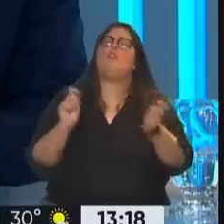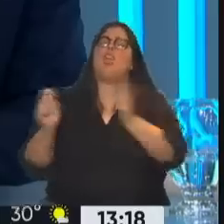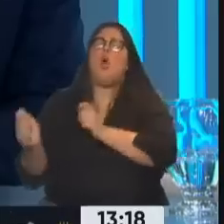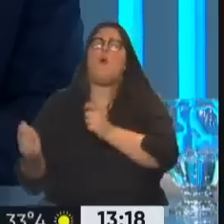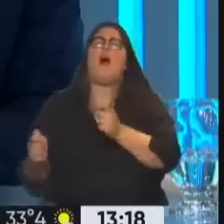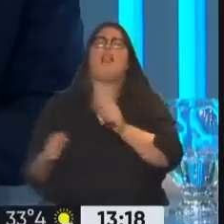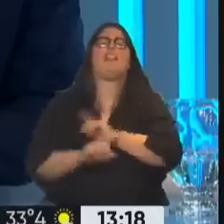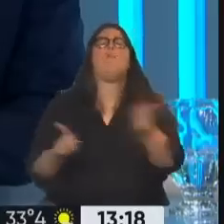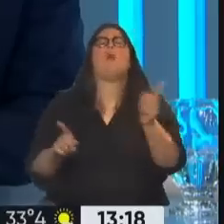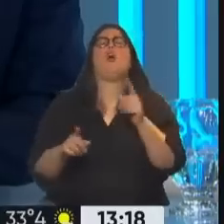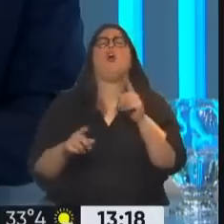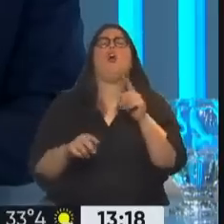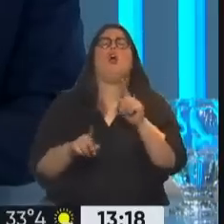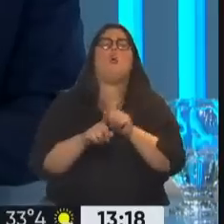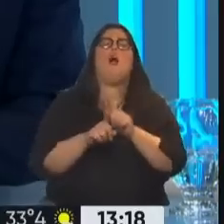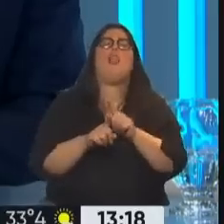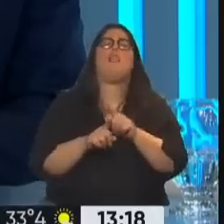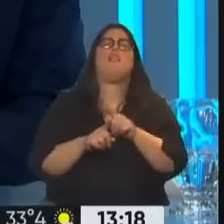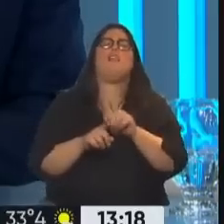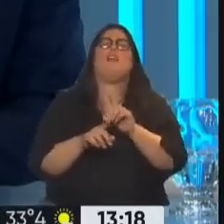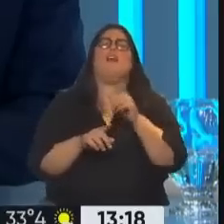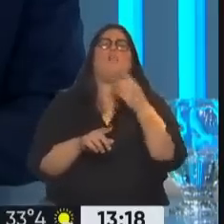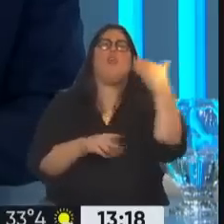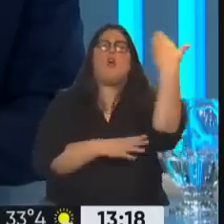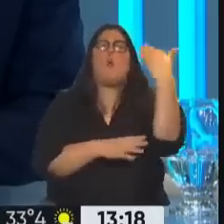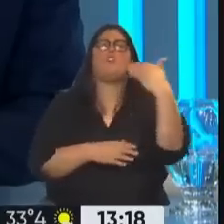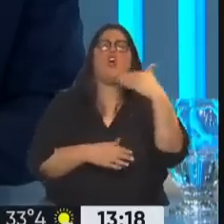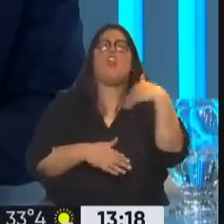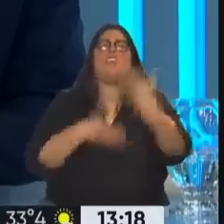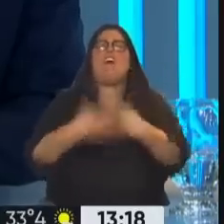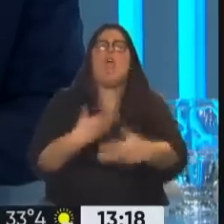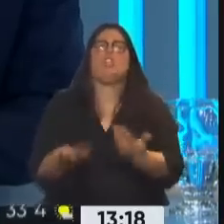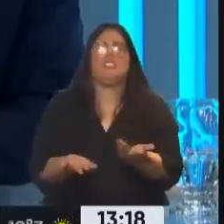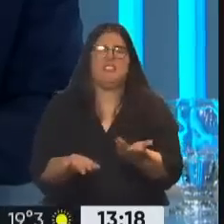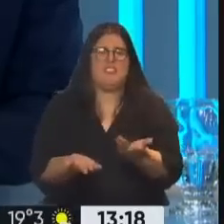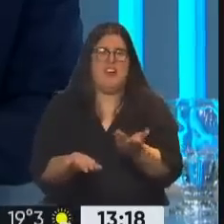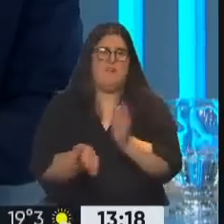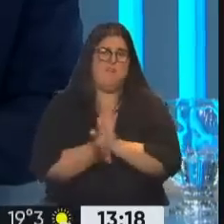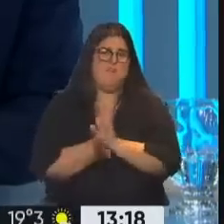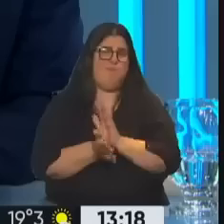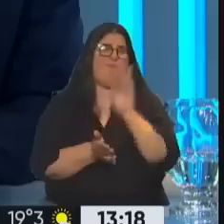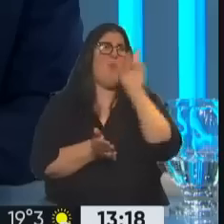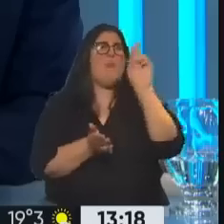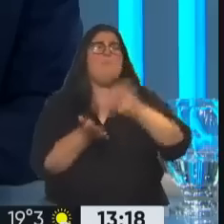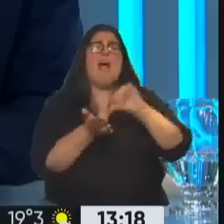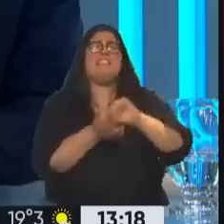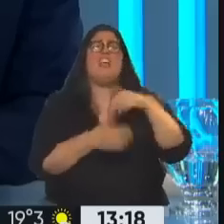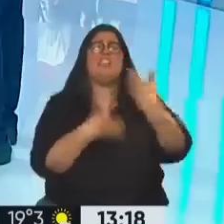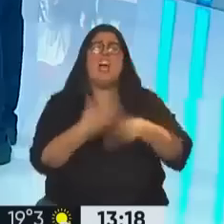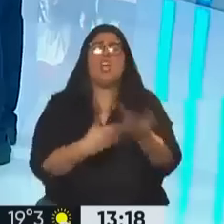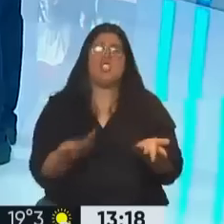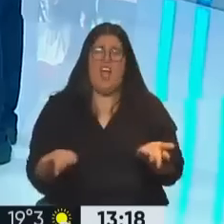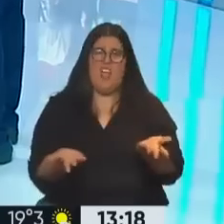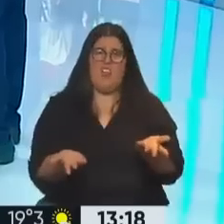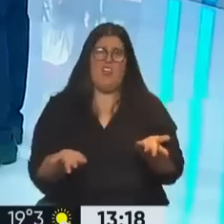fundamentalismo, el desarrollismo, el discurso de Correa es desarrollista. Llámalo como quiera, pero sin industria ¿qué país se ha desarrollado? Estamos en el siglo XXI, en el siglo XXI sin